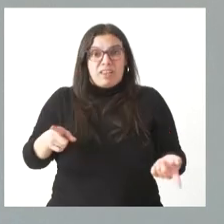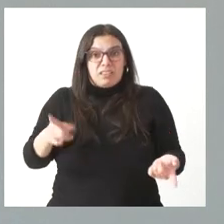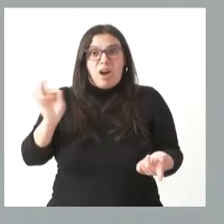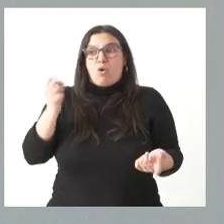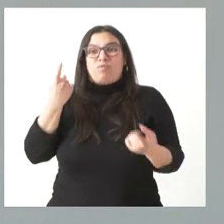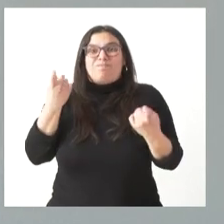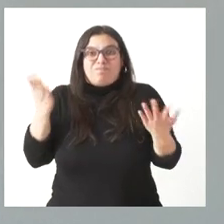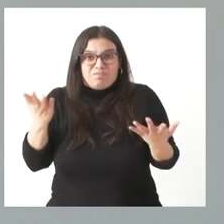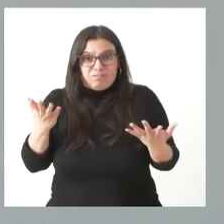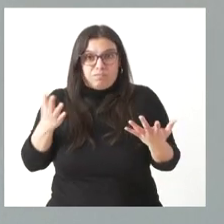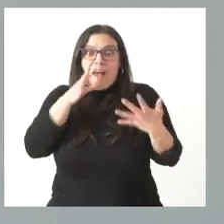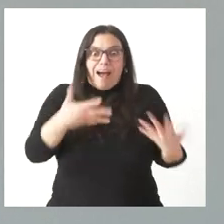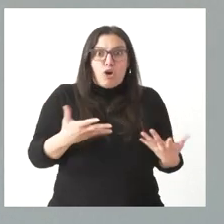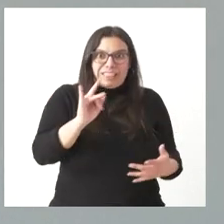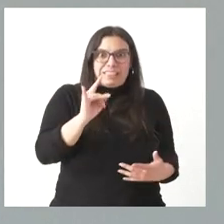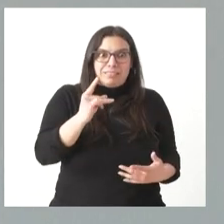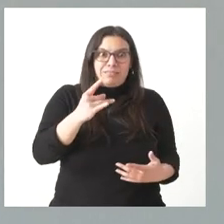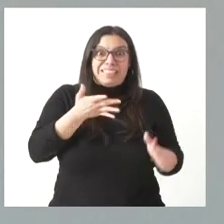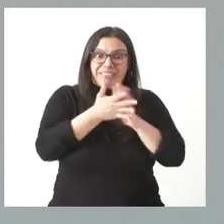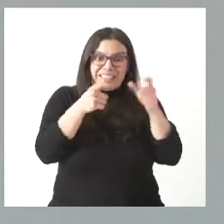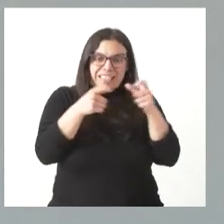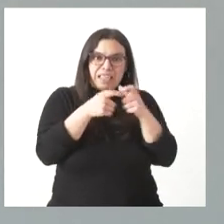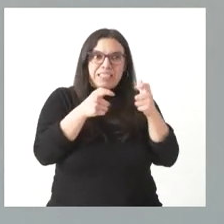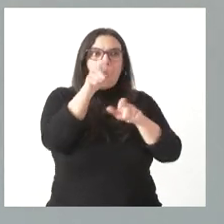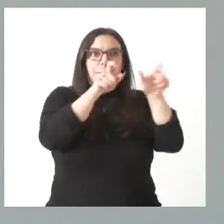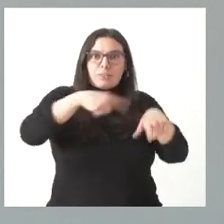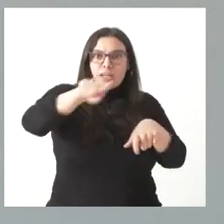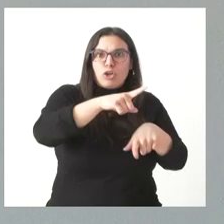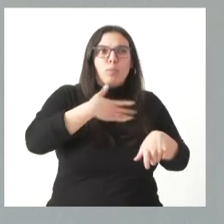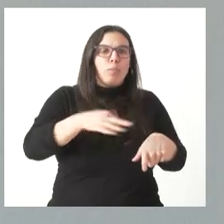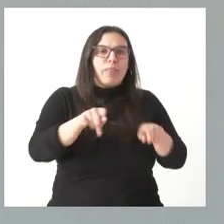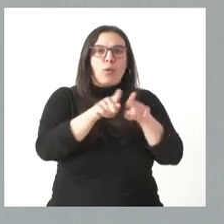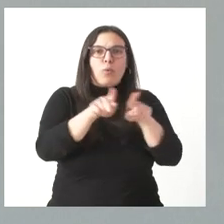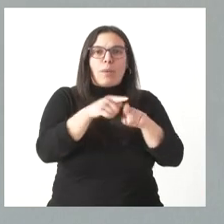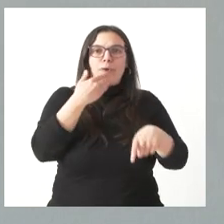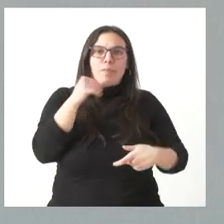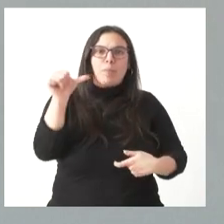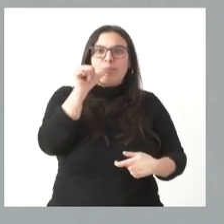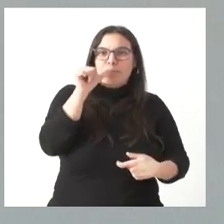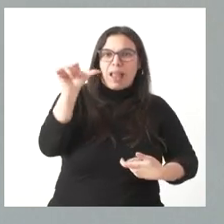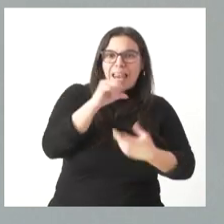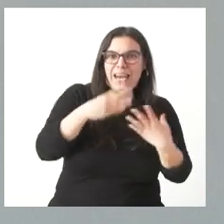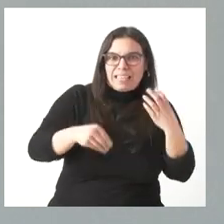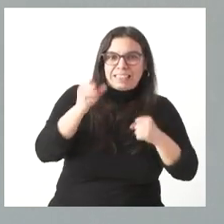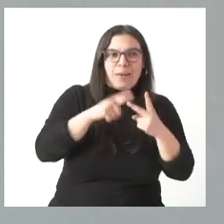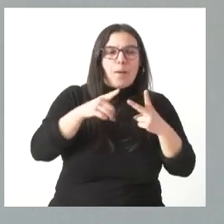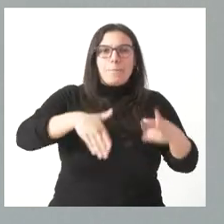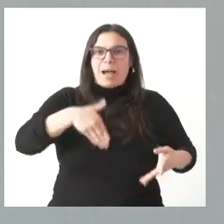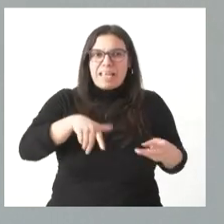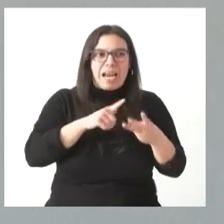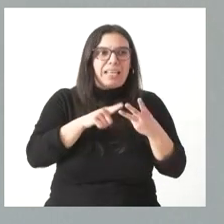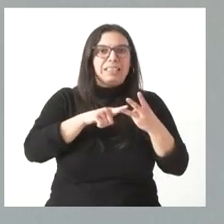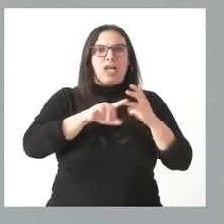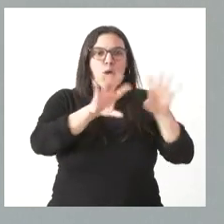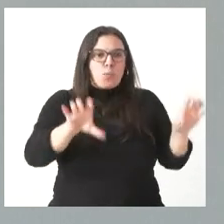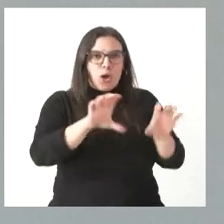estas cantidades de las que estamos hablando van a permitir a muchas familias que compren la leche materna, que compren los pañales, que compren el mobiliario para